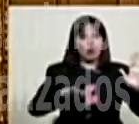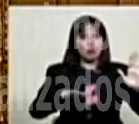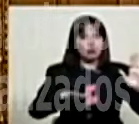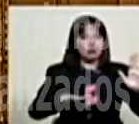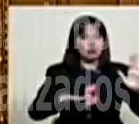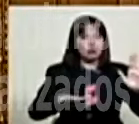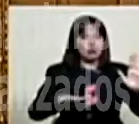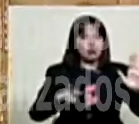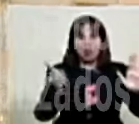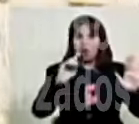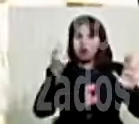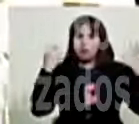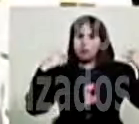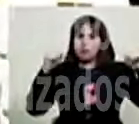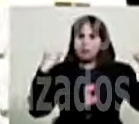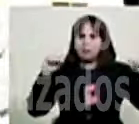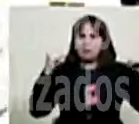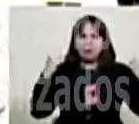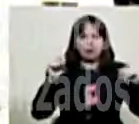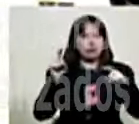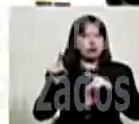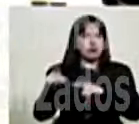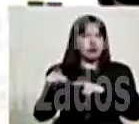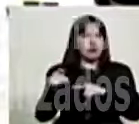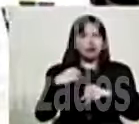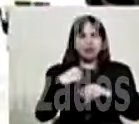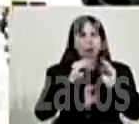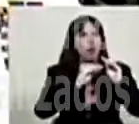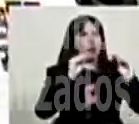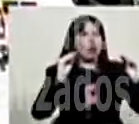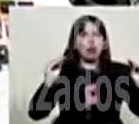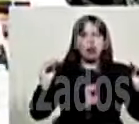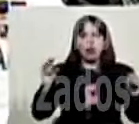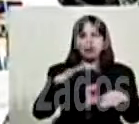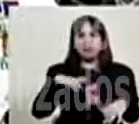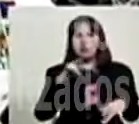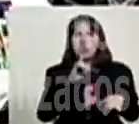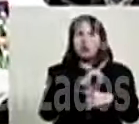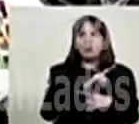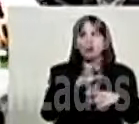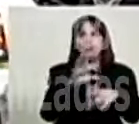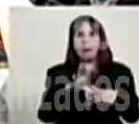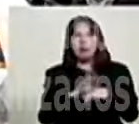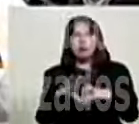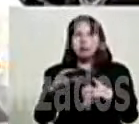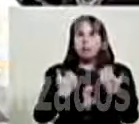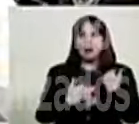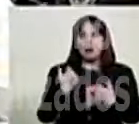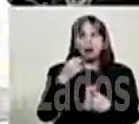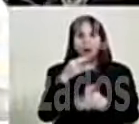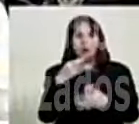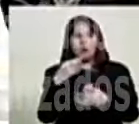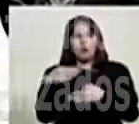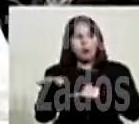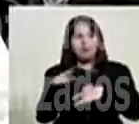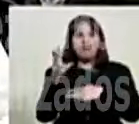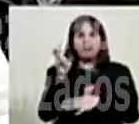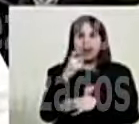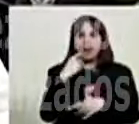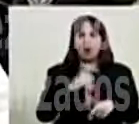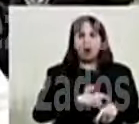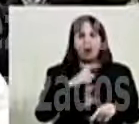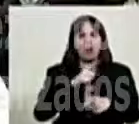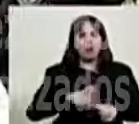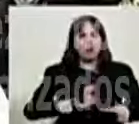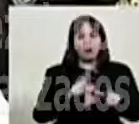No es la práctica habitual que yo anuncie dónde voy a estar el lunes, el martes, el miércoles, el jueves, el viernes, la hora, el sitio.